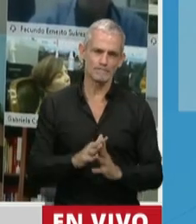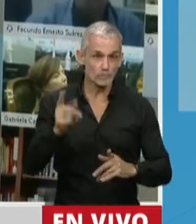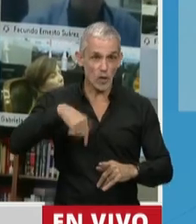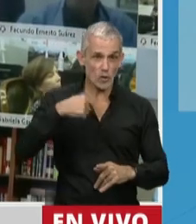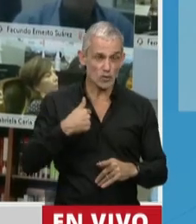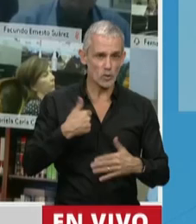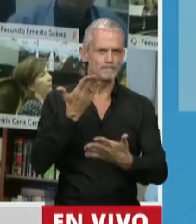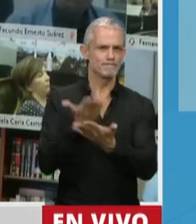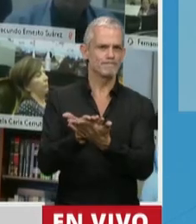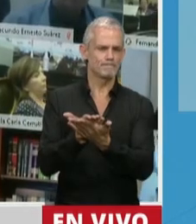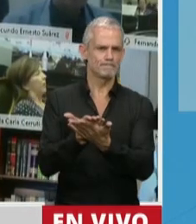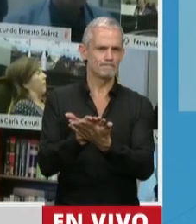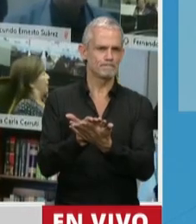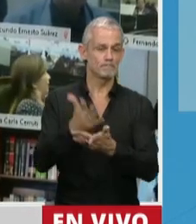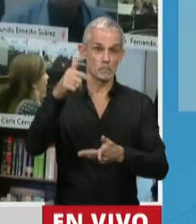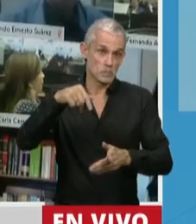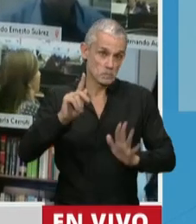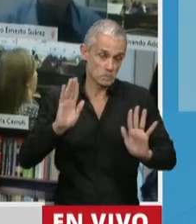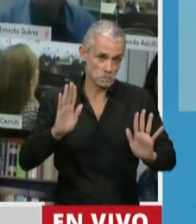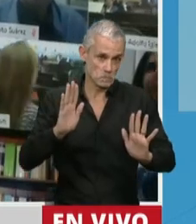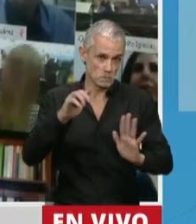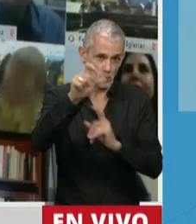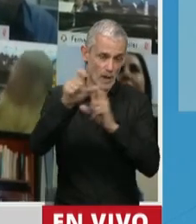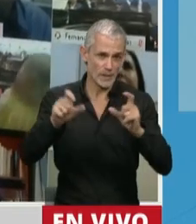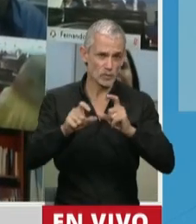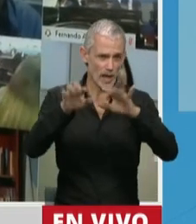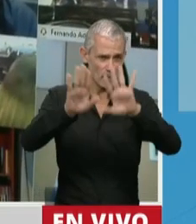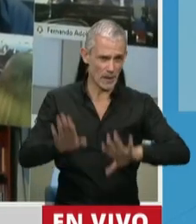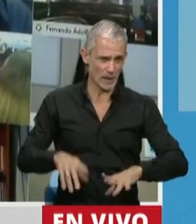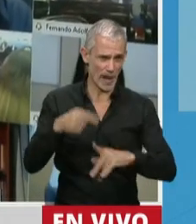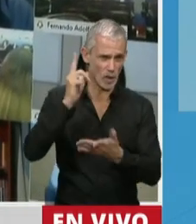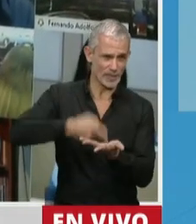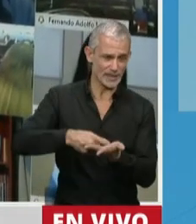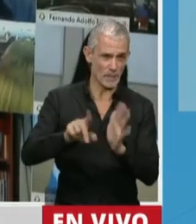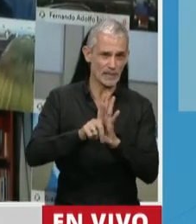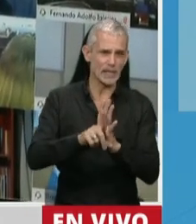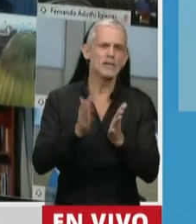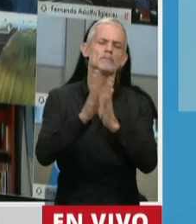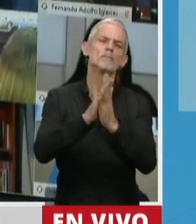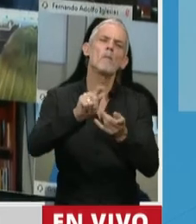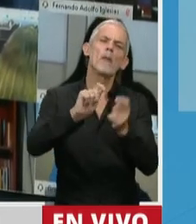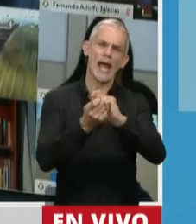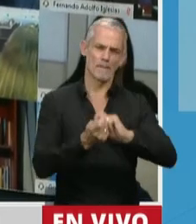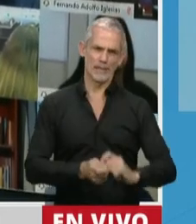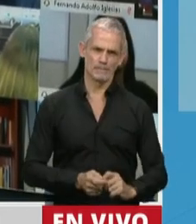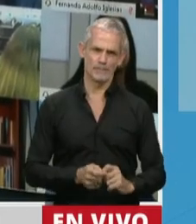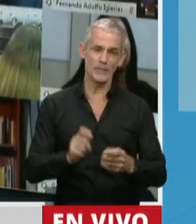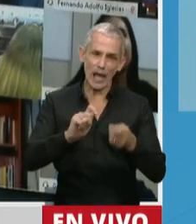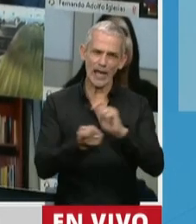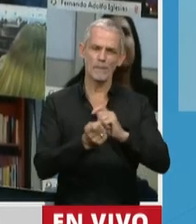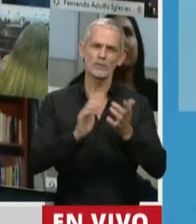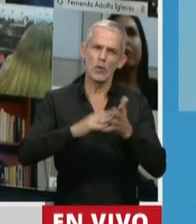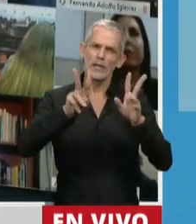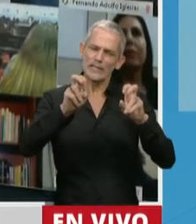vamos a plantear a quienes han elaborado este dictamen que lo modifiquen, que modifiquen estas